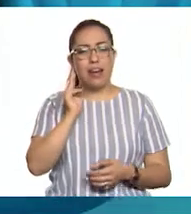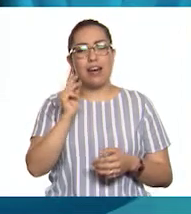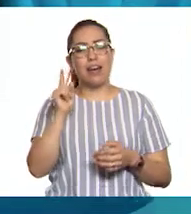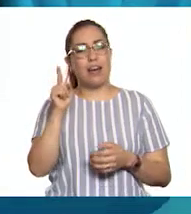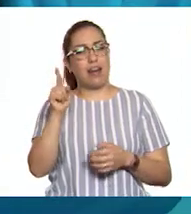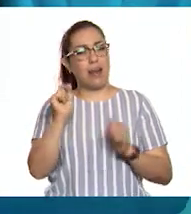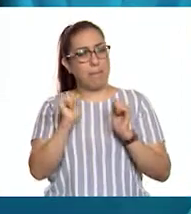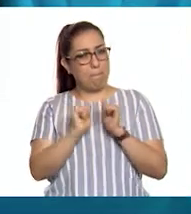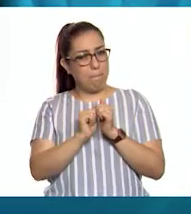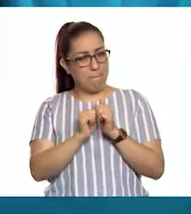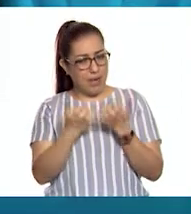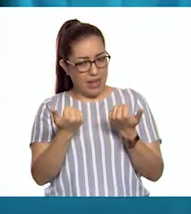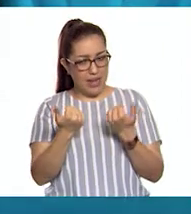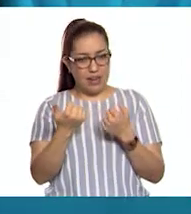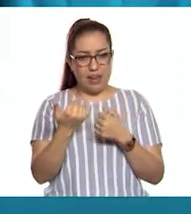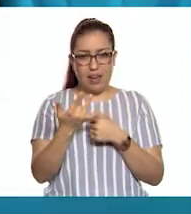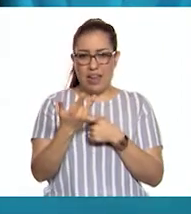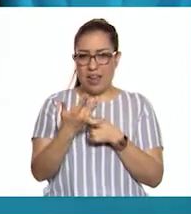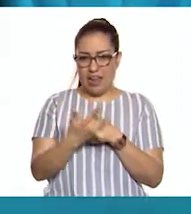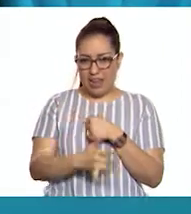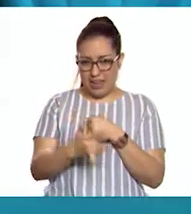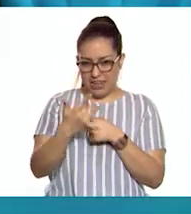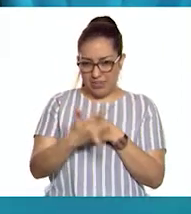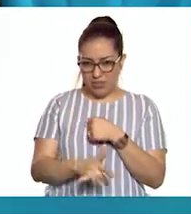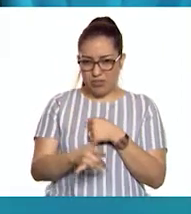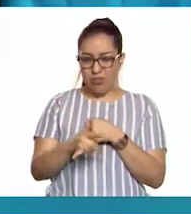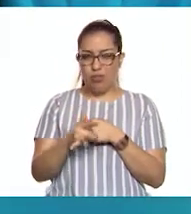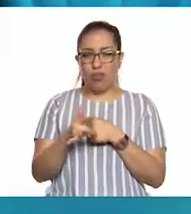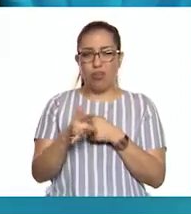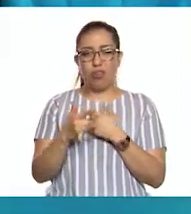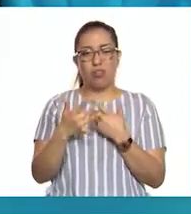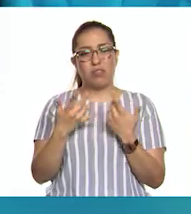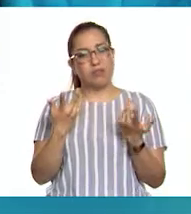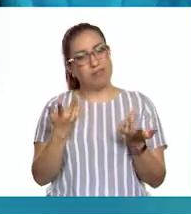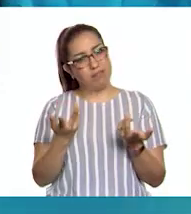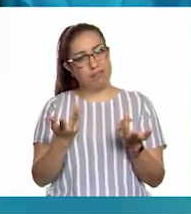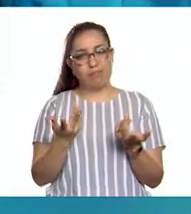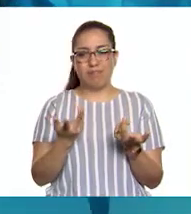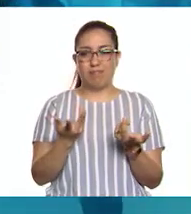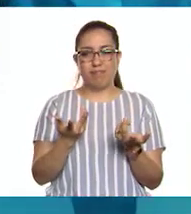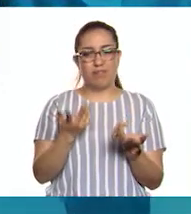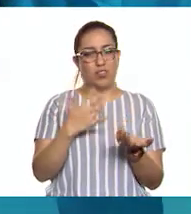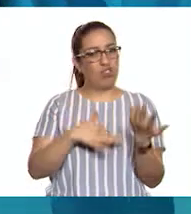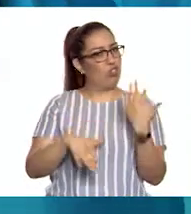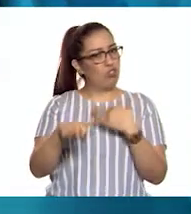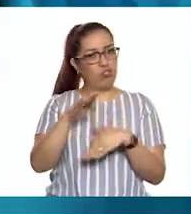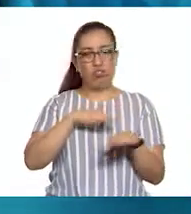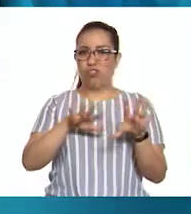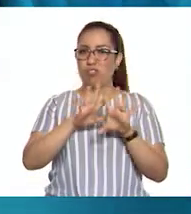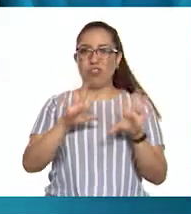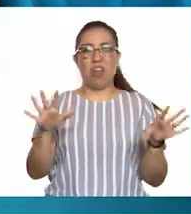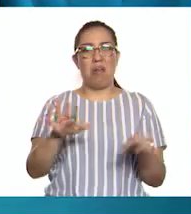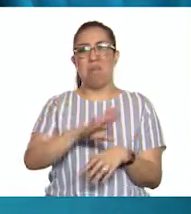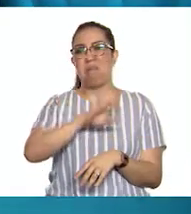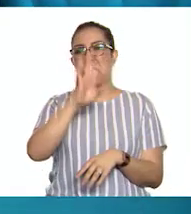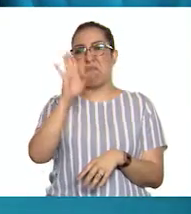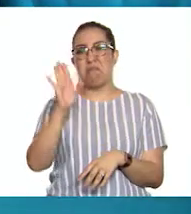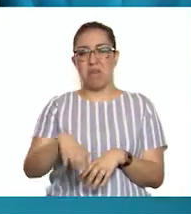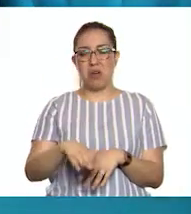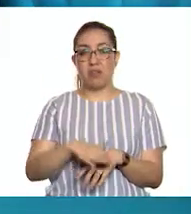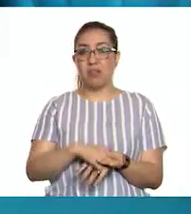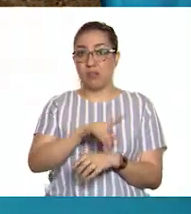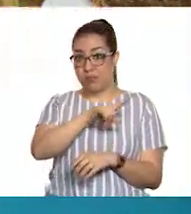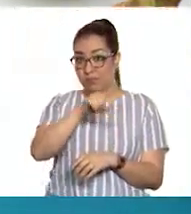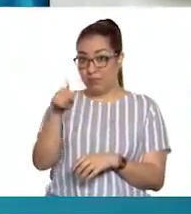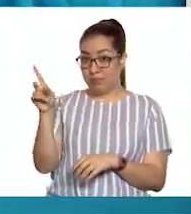un queso en proceso de descomposición. Bueno, todo está echándose a perder. Observen bien allá